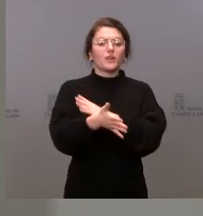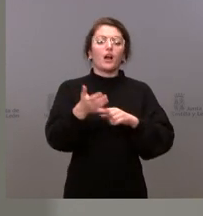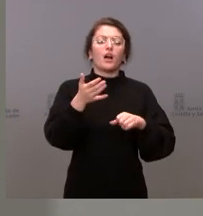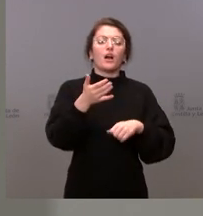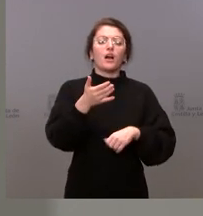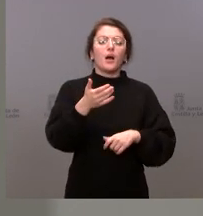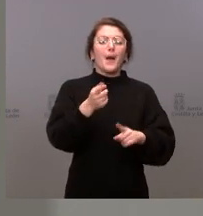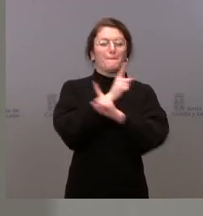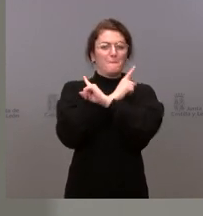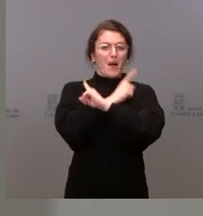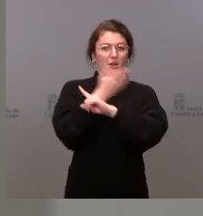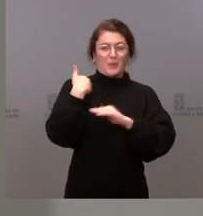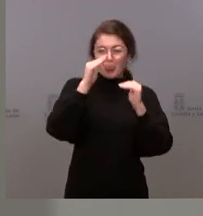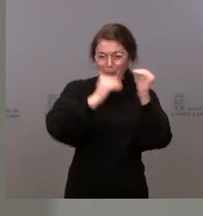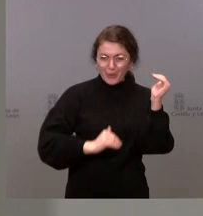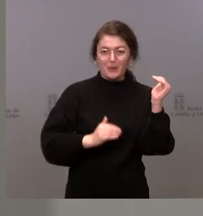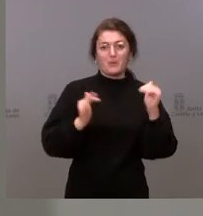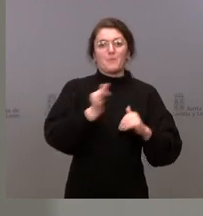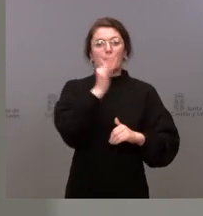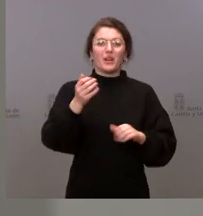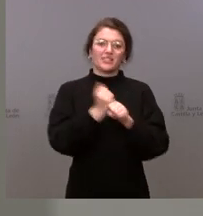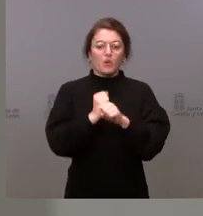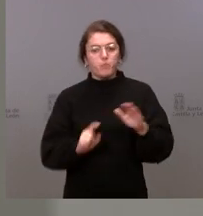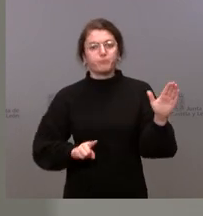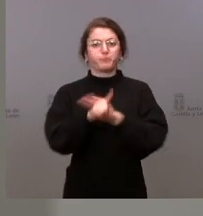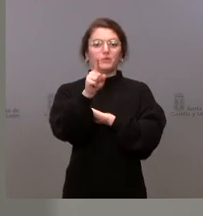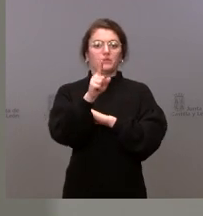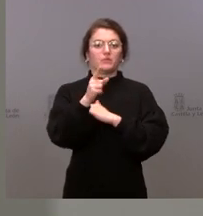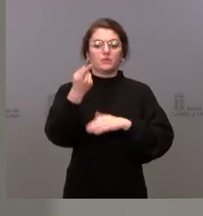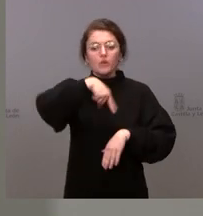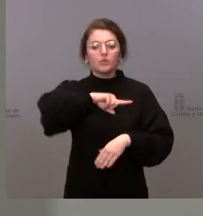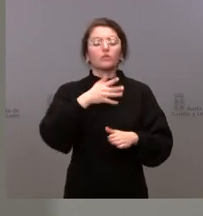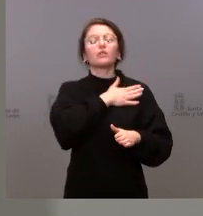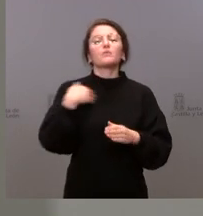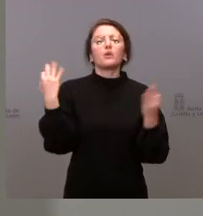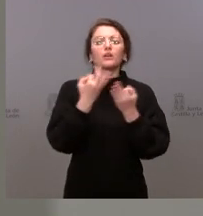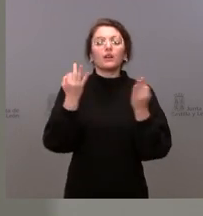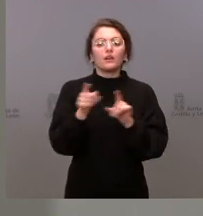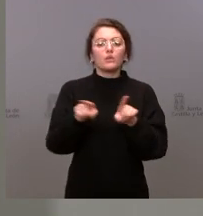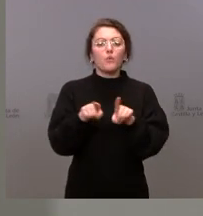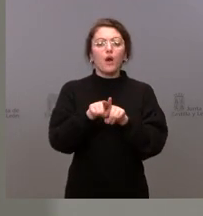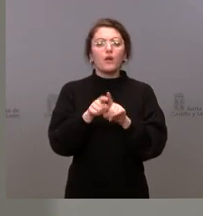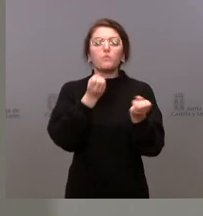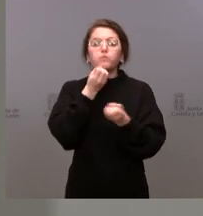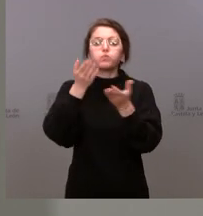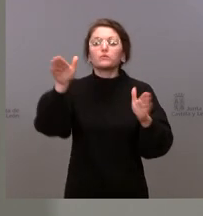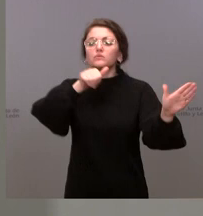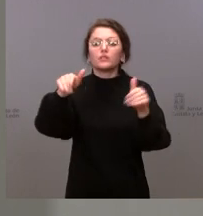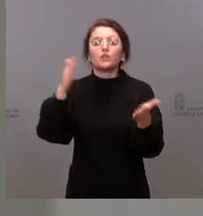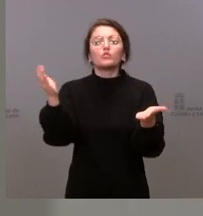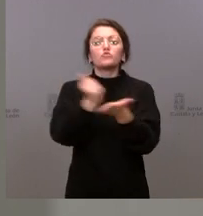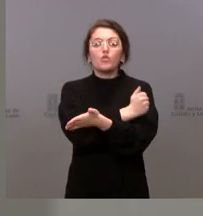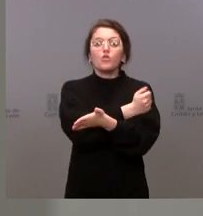en crecimiento. Y lo que hacemos es un llamamiento desde el Consejo de Gobierno a todos los